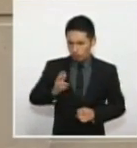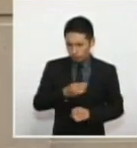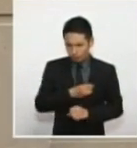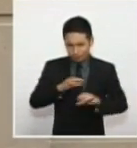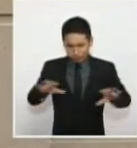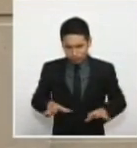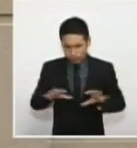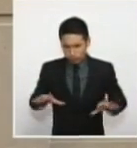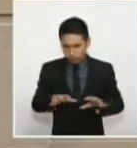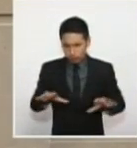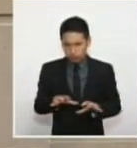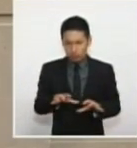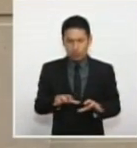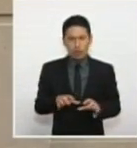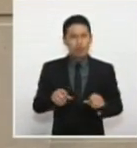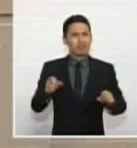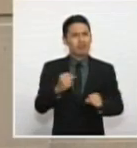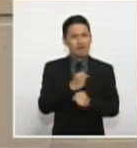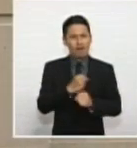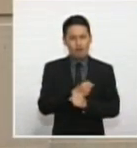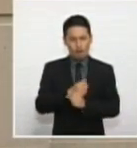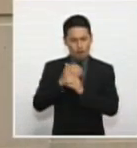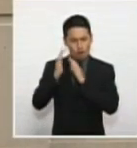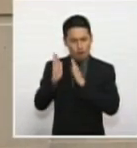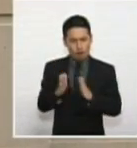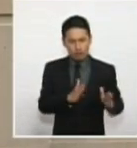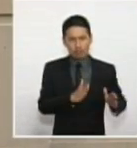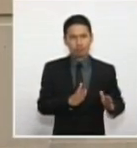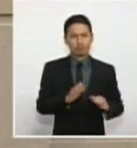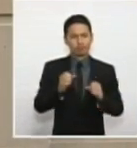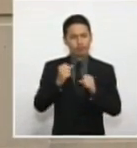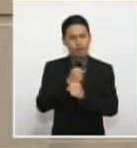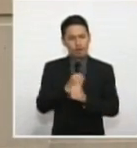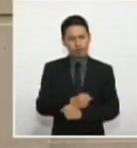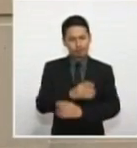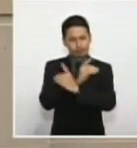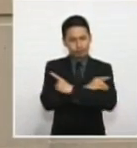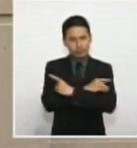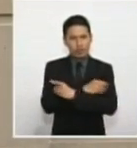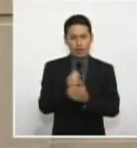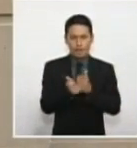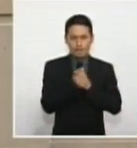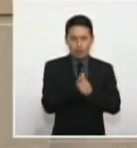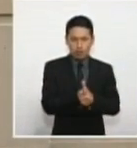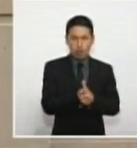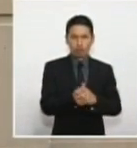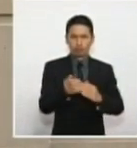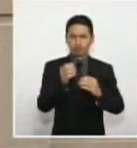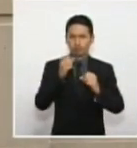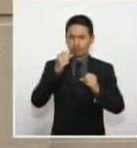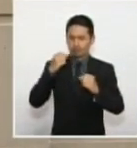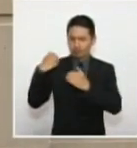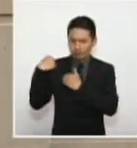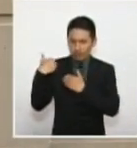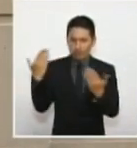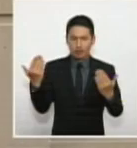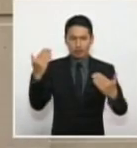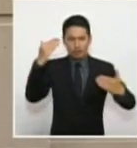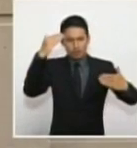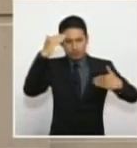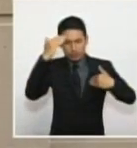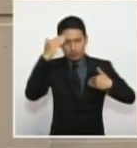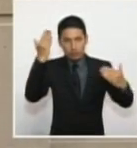ha sido un trabajo organizado, disciplinado, metódico, responsable, a conciencia.